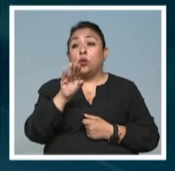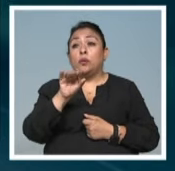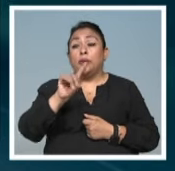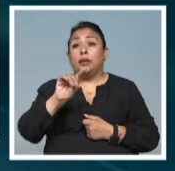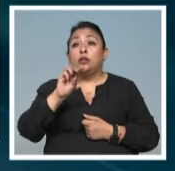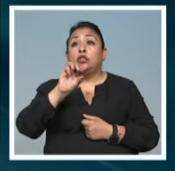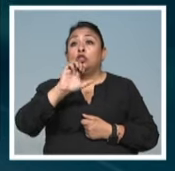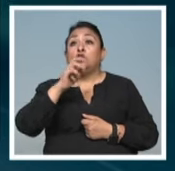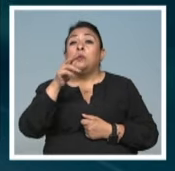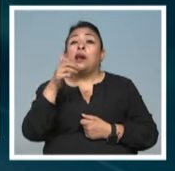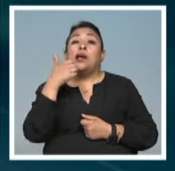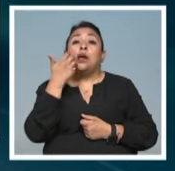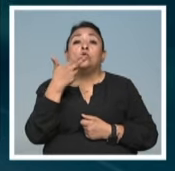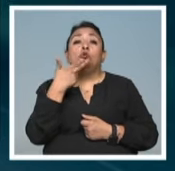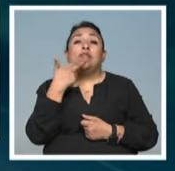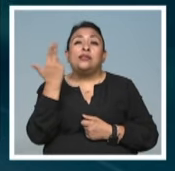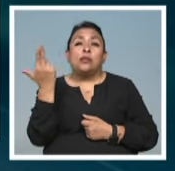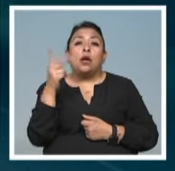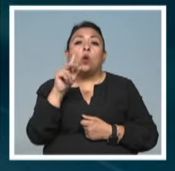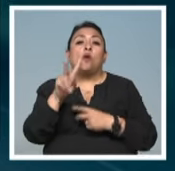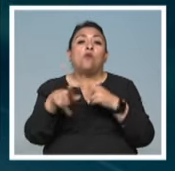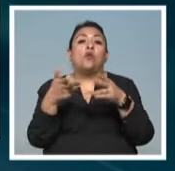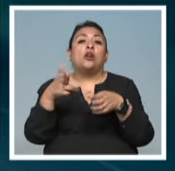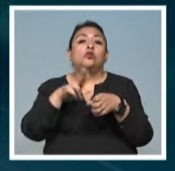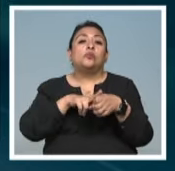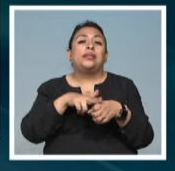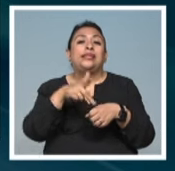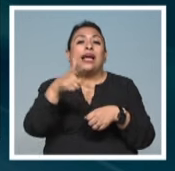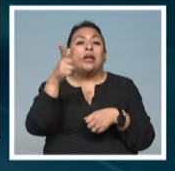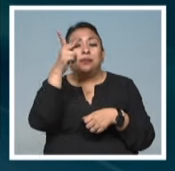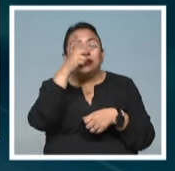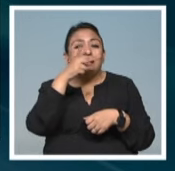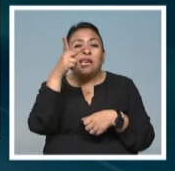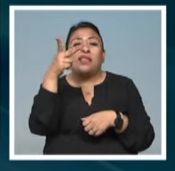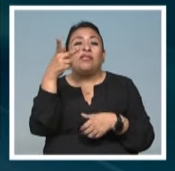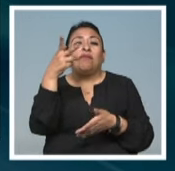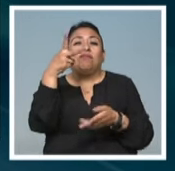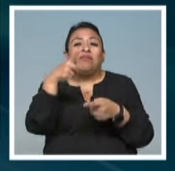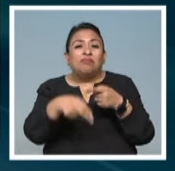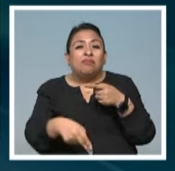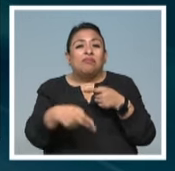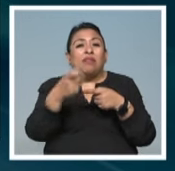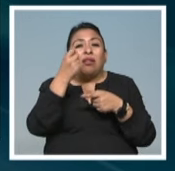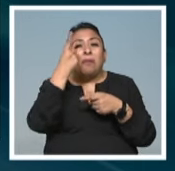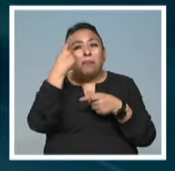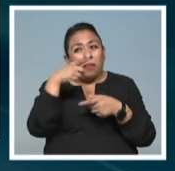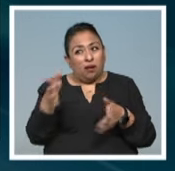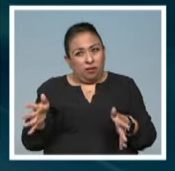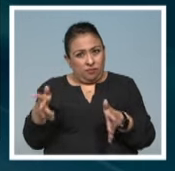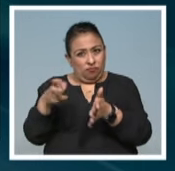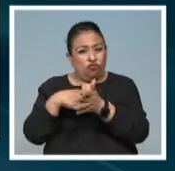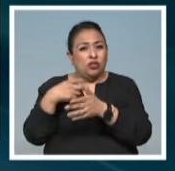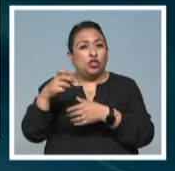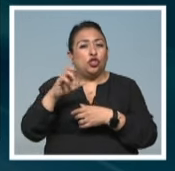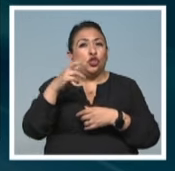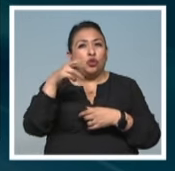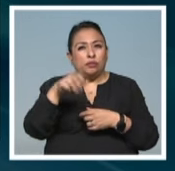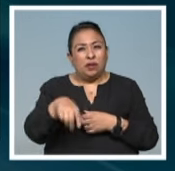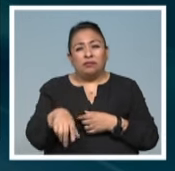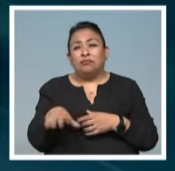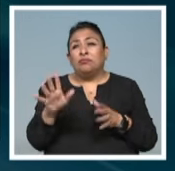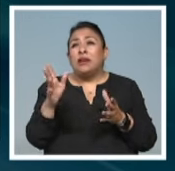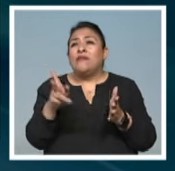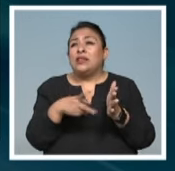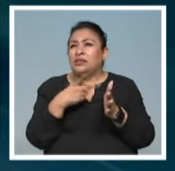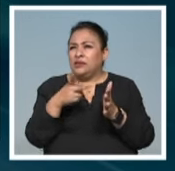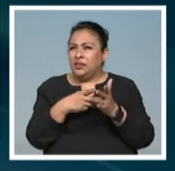que Robert Schumann se intentó suicidar, lo acabó en psiquiátrico. varias ocasiones. Dejó de componer para promover y editar la música de Robert Schumann, aunque